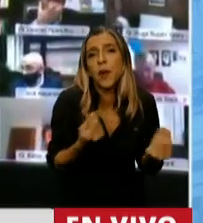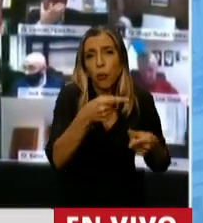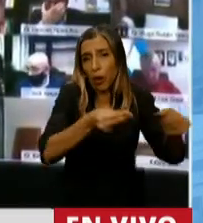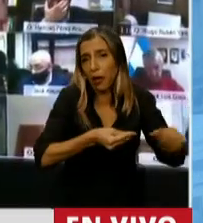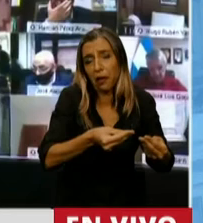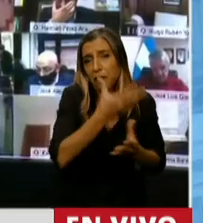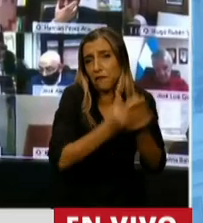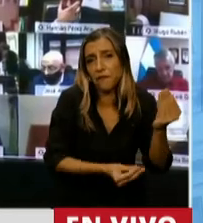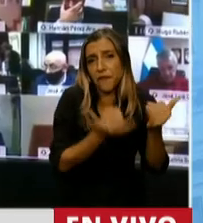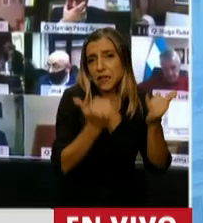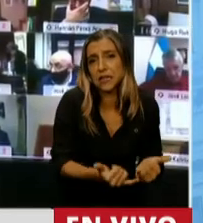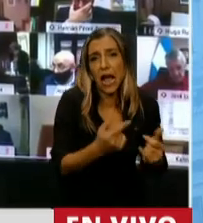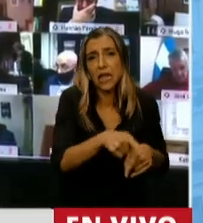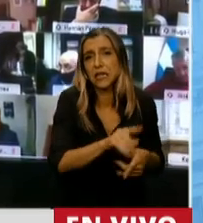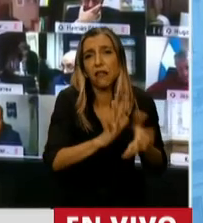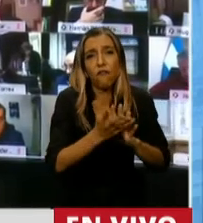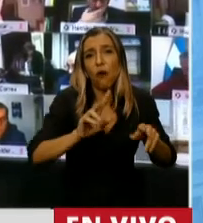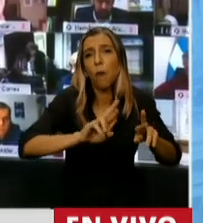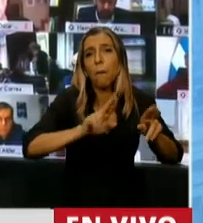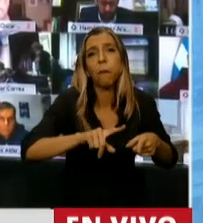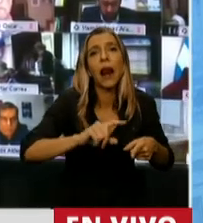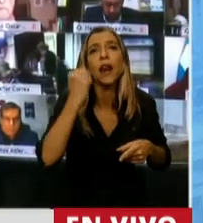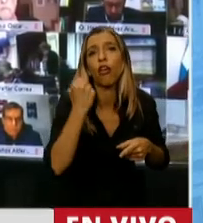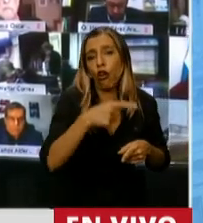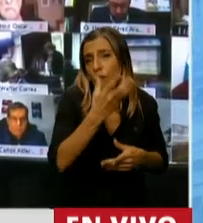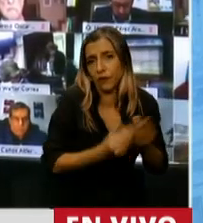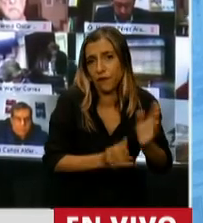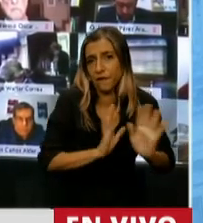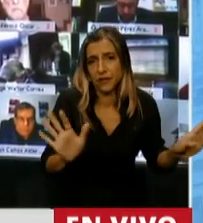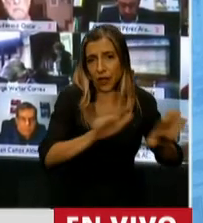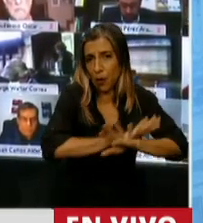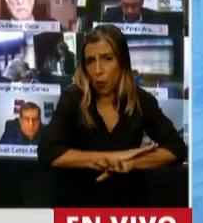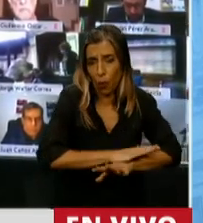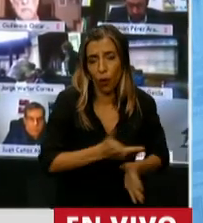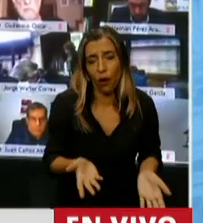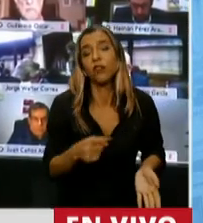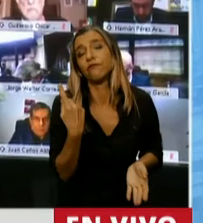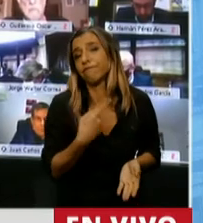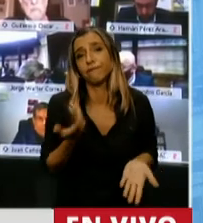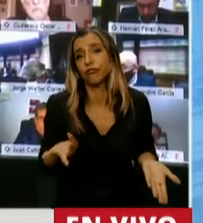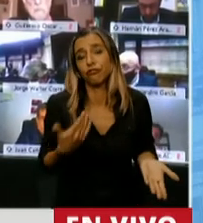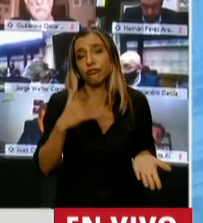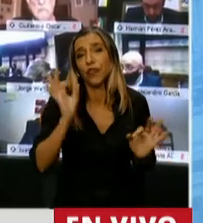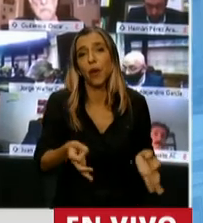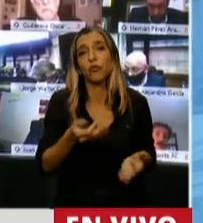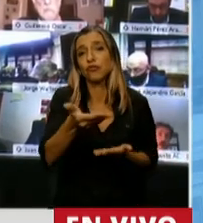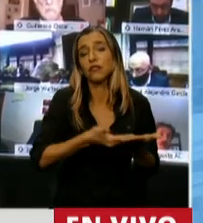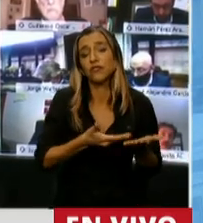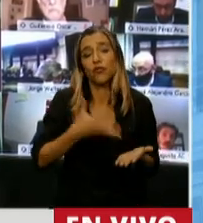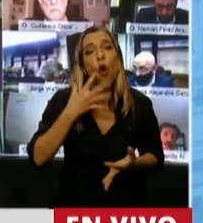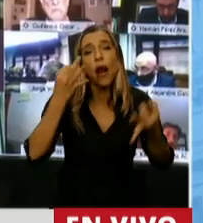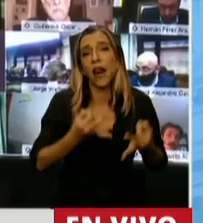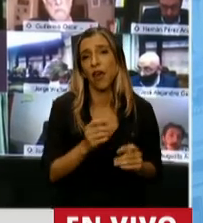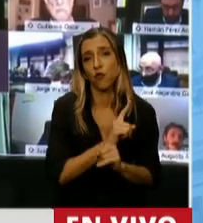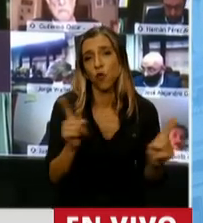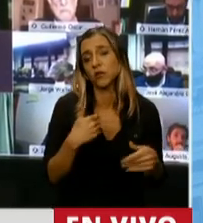sobre una política económica equivocada. Y por eso reiteramos, no es realista y no lo acompañamos con